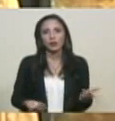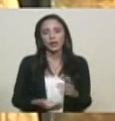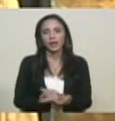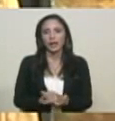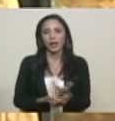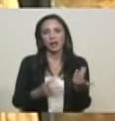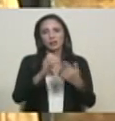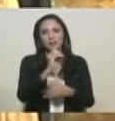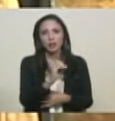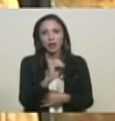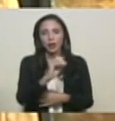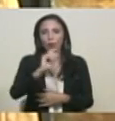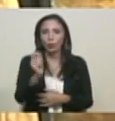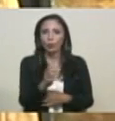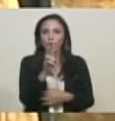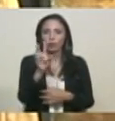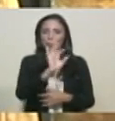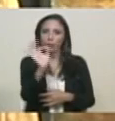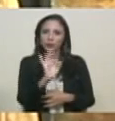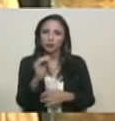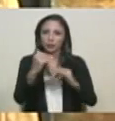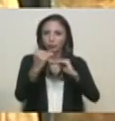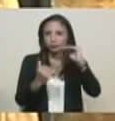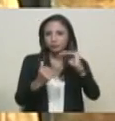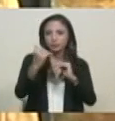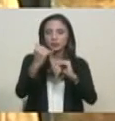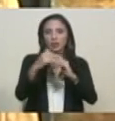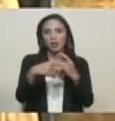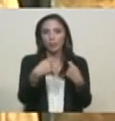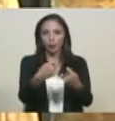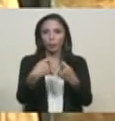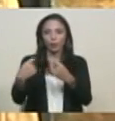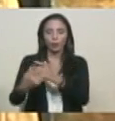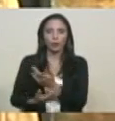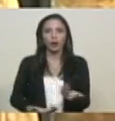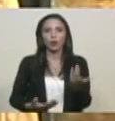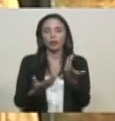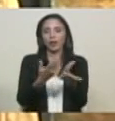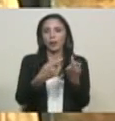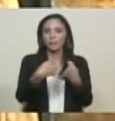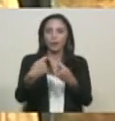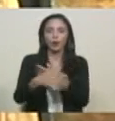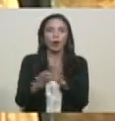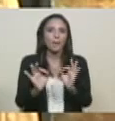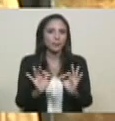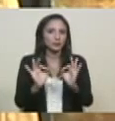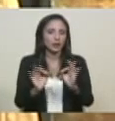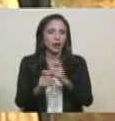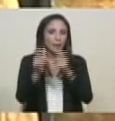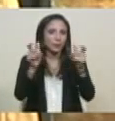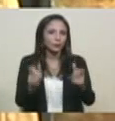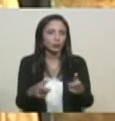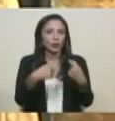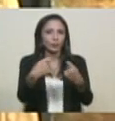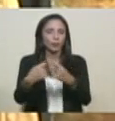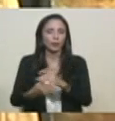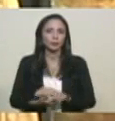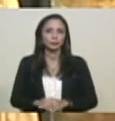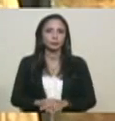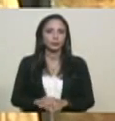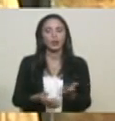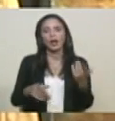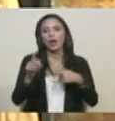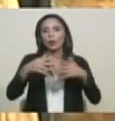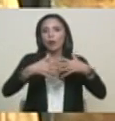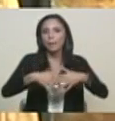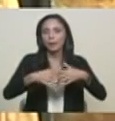de entre 0 al 2% para el universo de contribuyentes especiales, exceptuando al sector